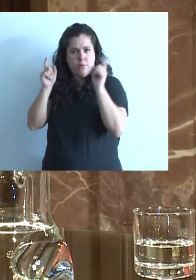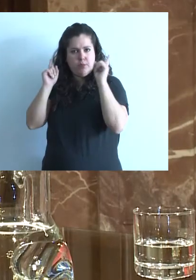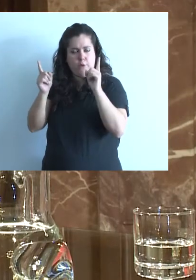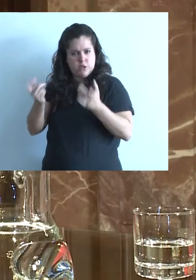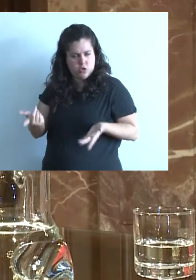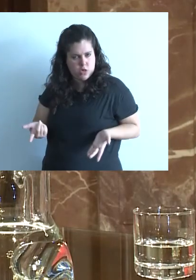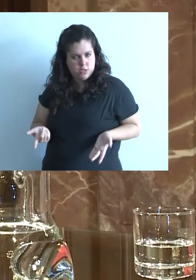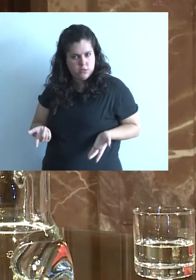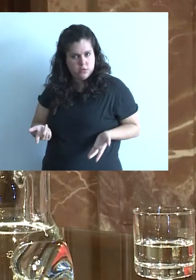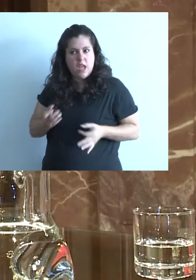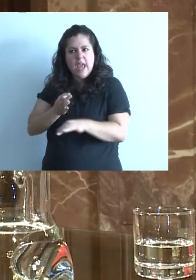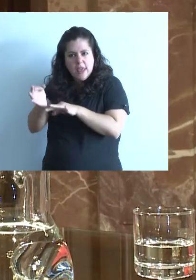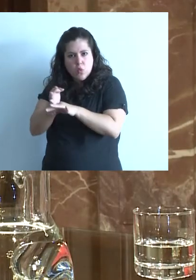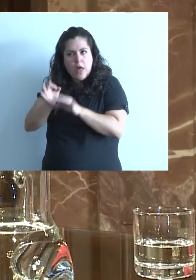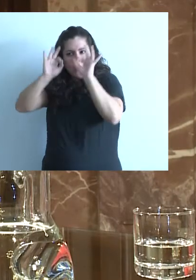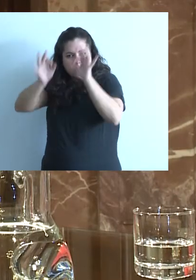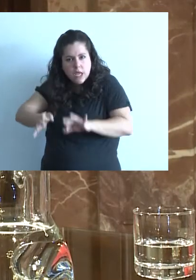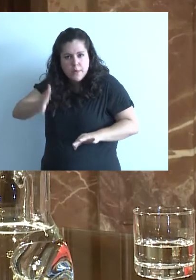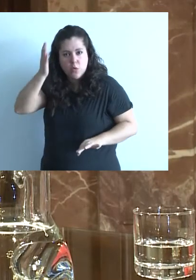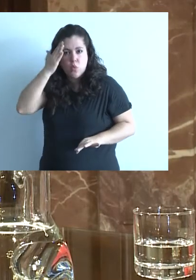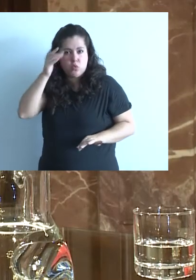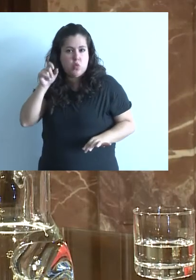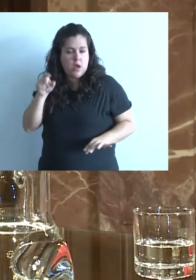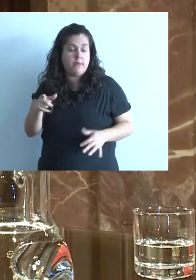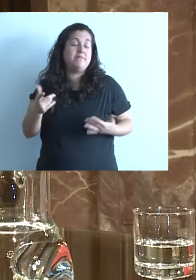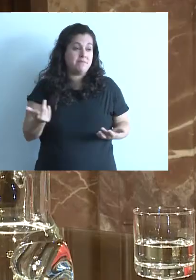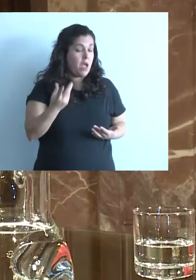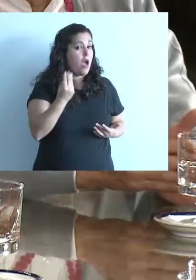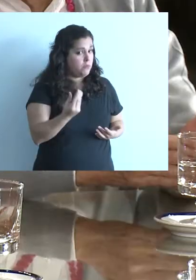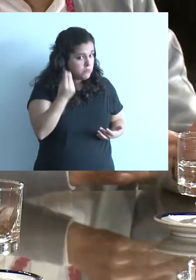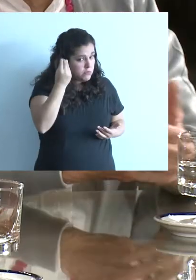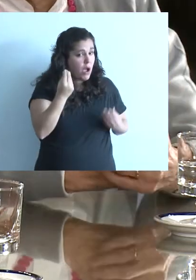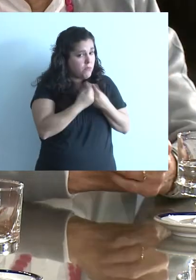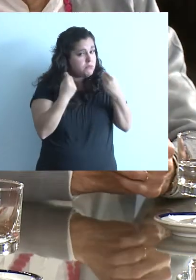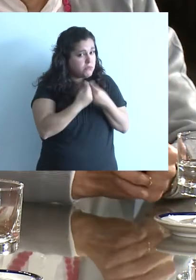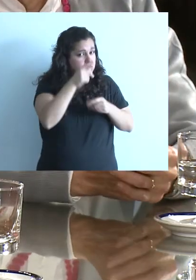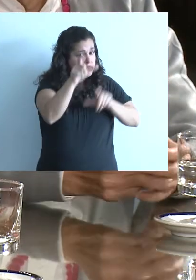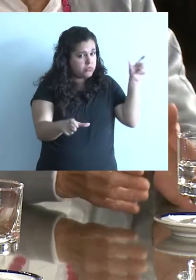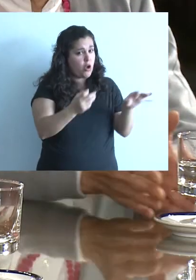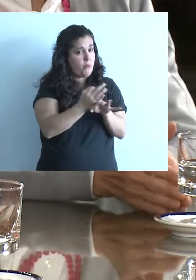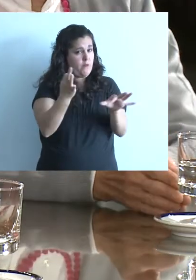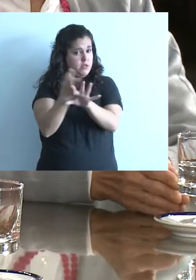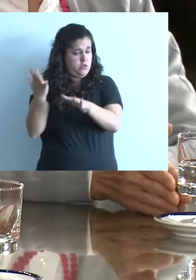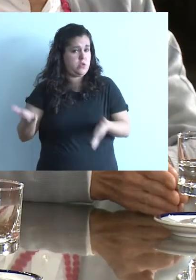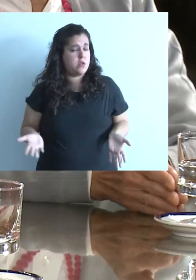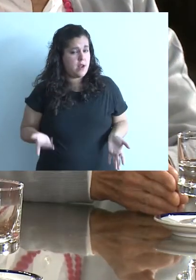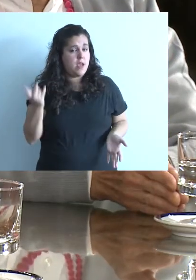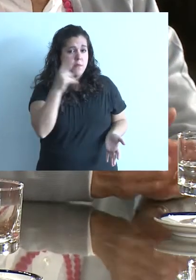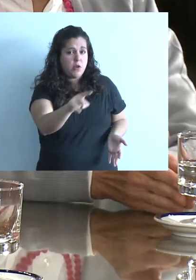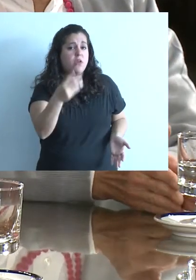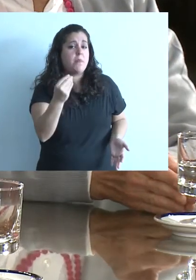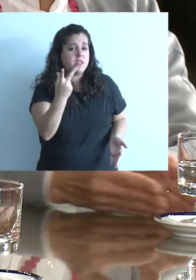Digo que, además, debieran estar educados en esta cultura y en esta visión... Bueno, vos sabés que hay muchos profesionales indígenas. Lo que sucede